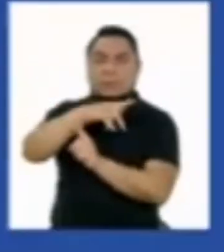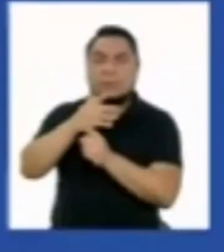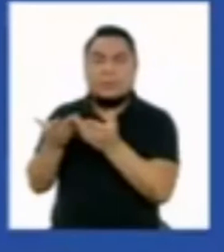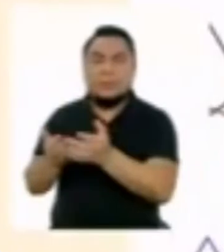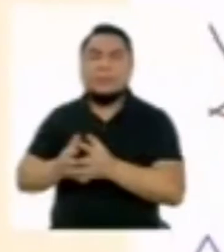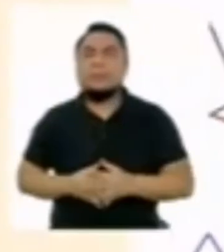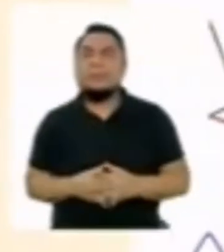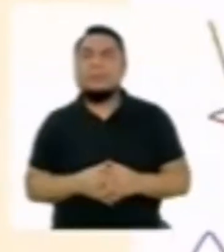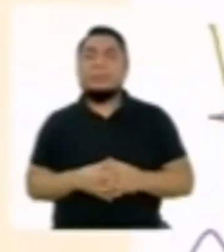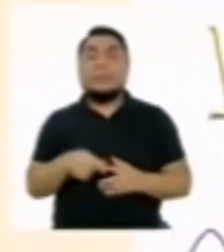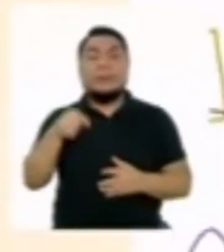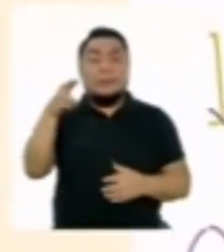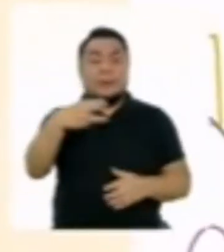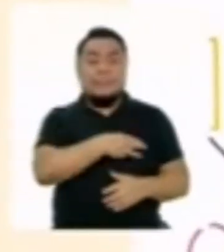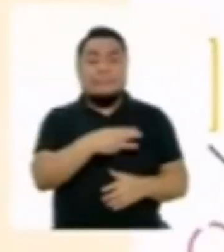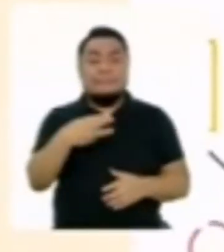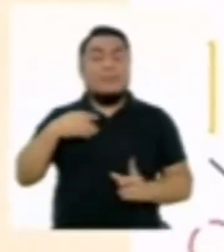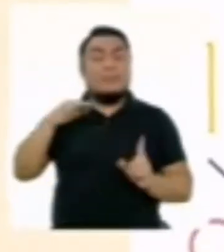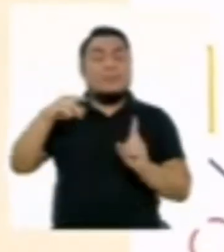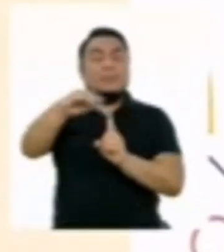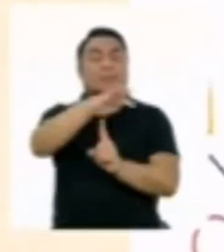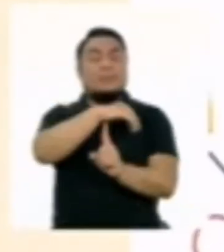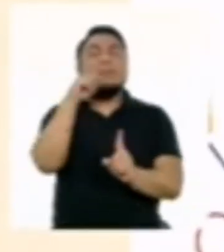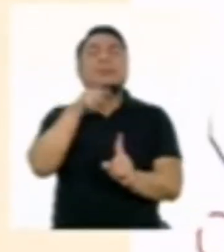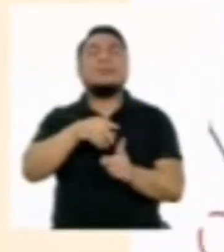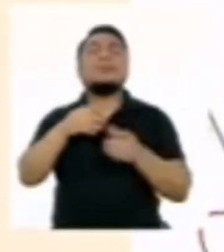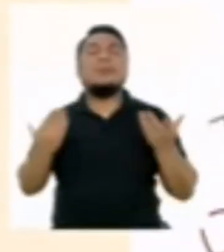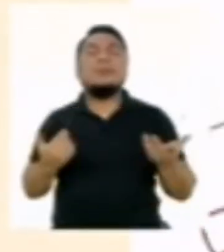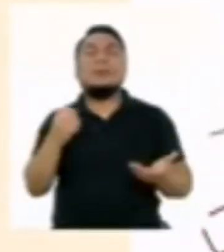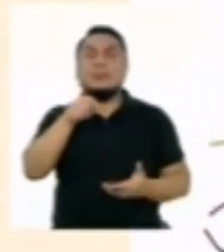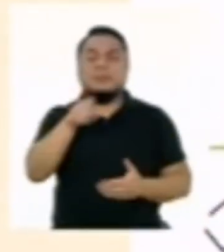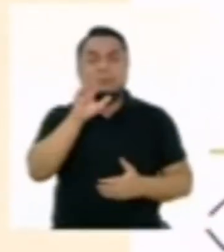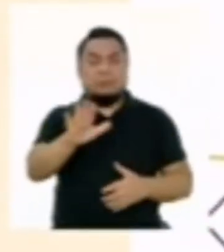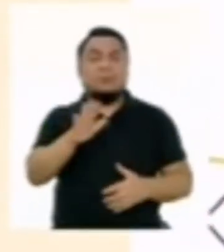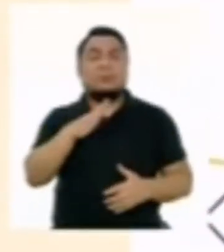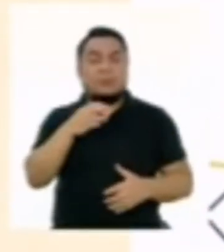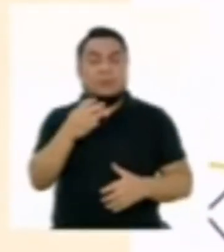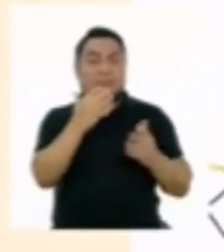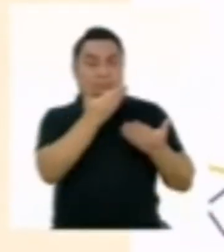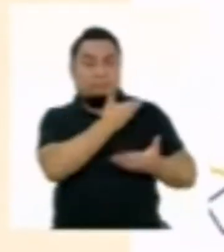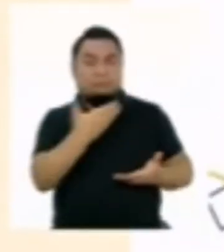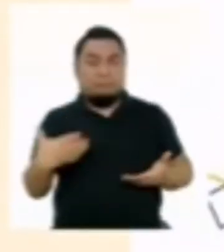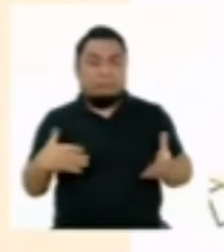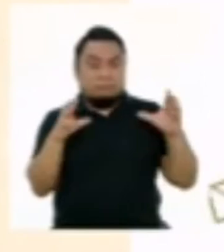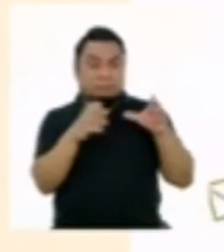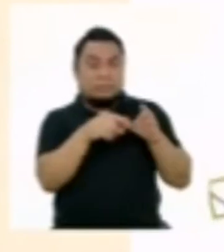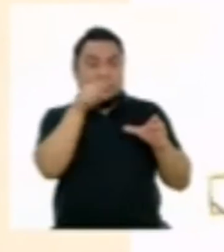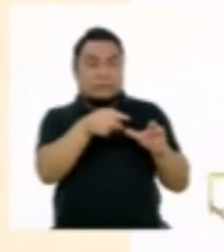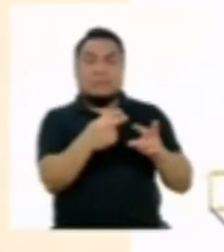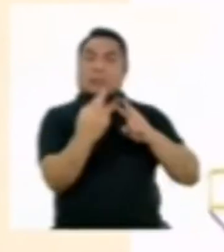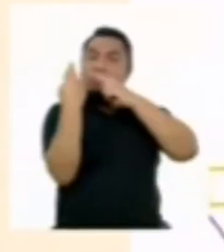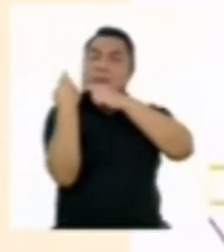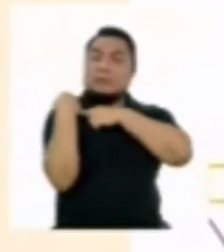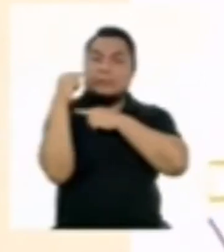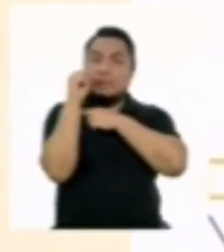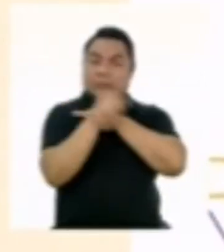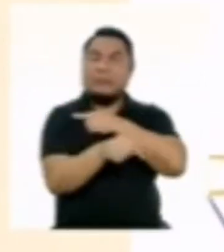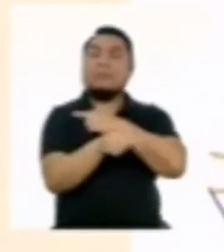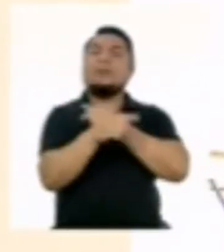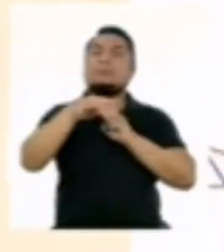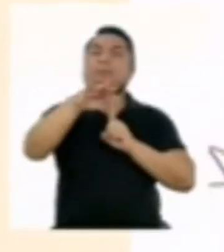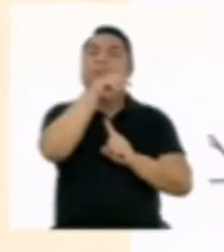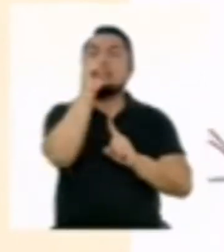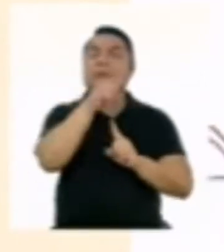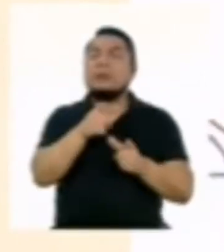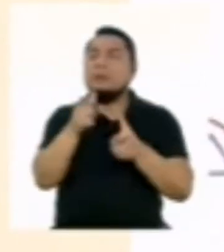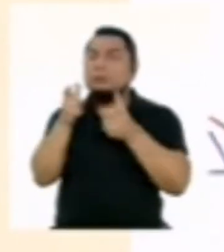El Ministerio del Ambiente es la entidad del Estado encargada de promover la